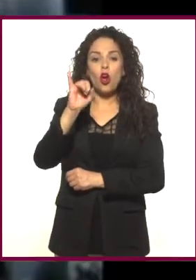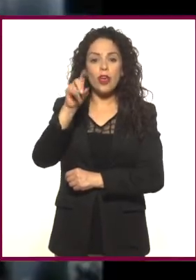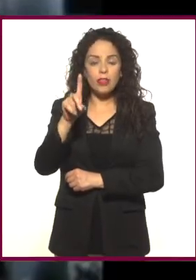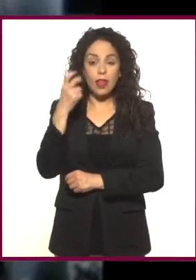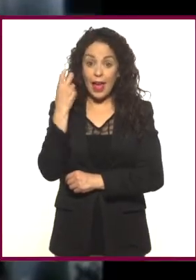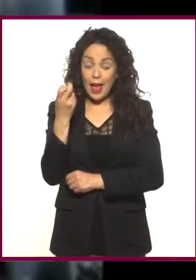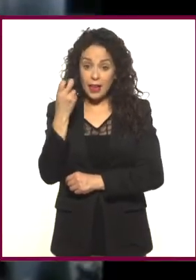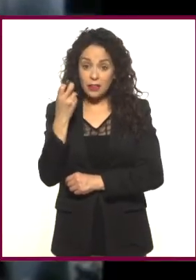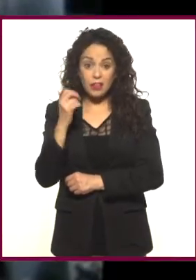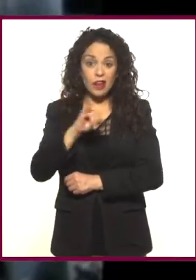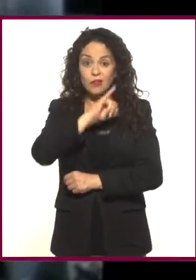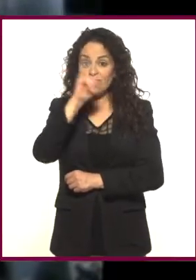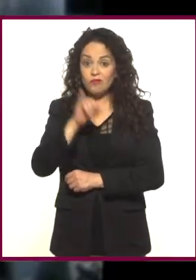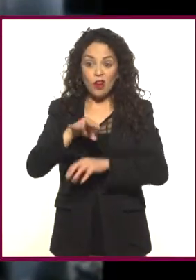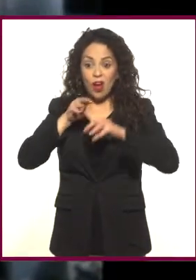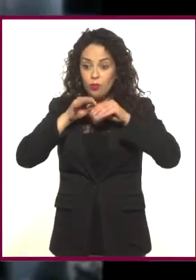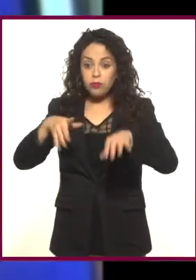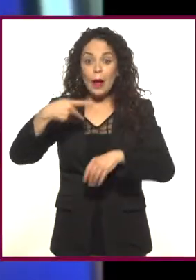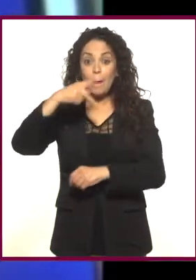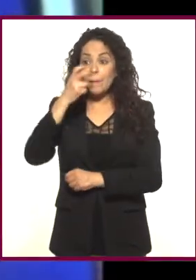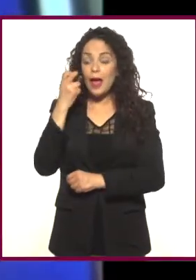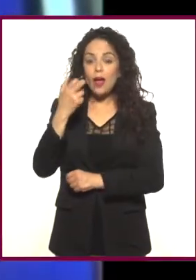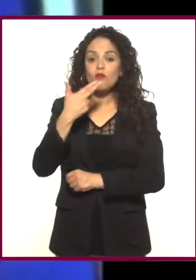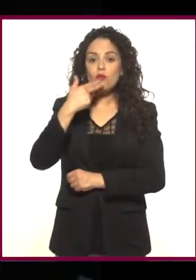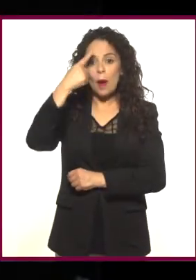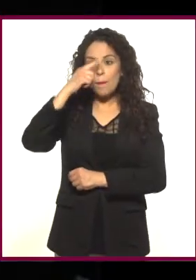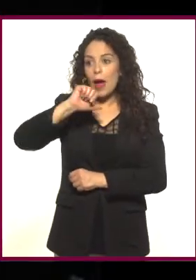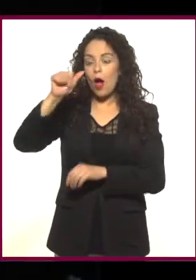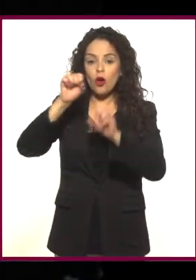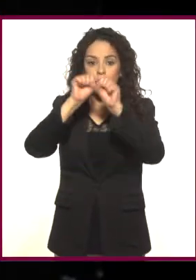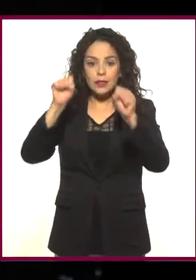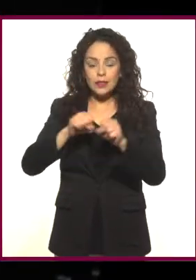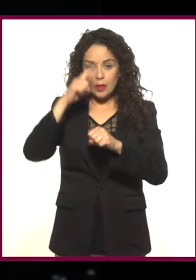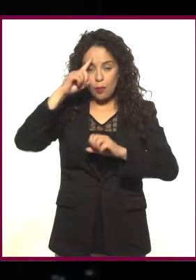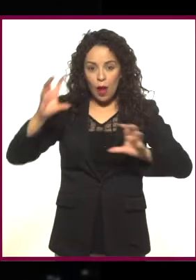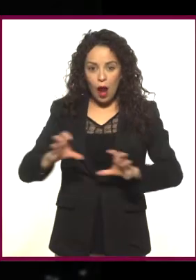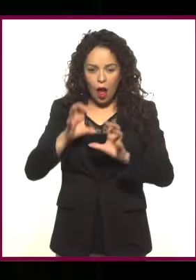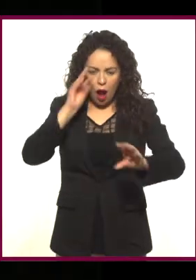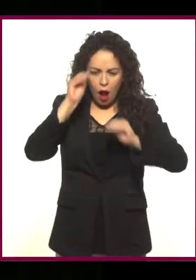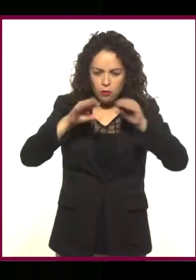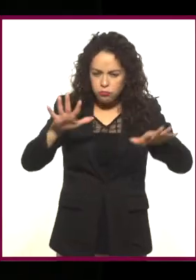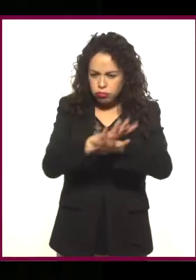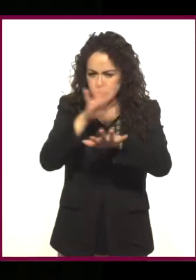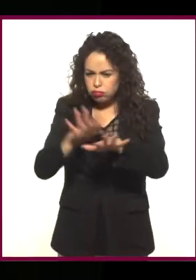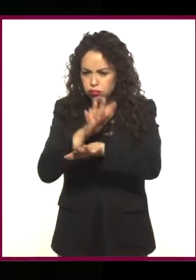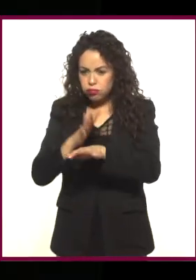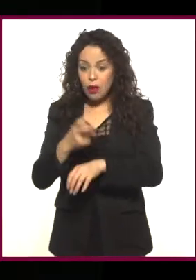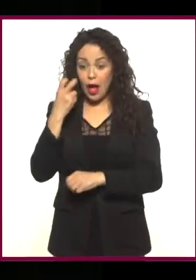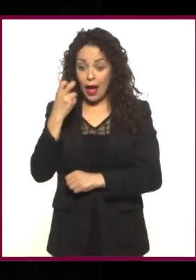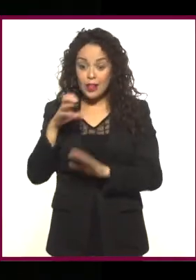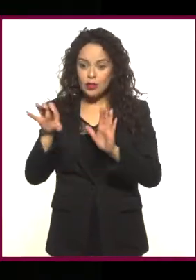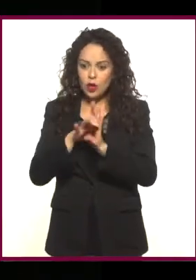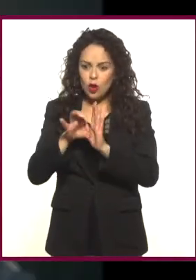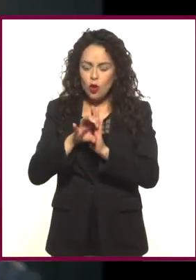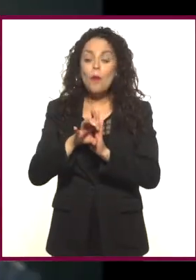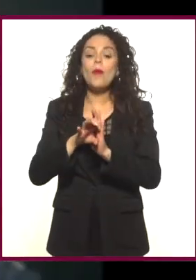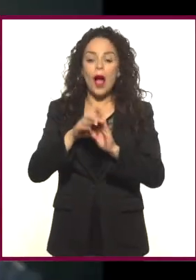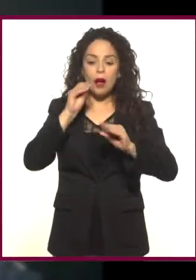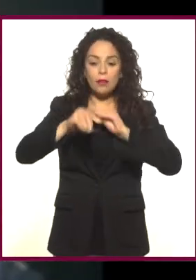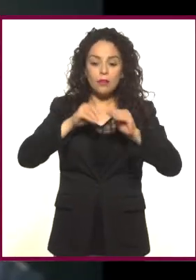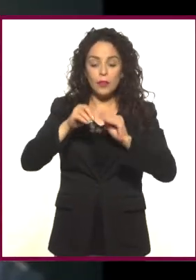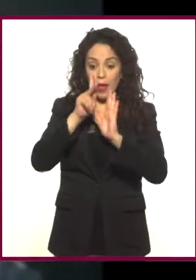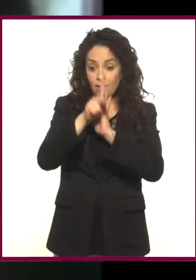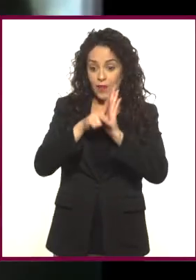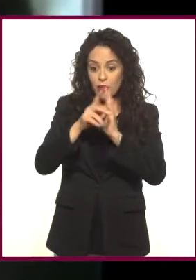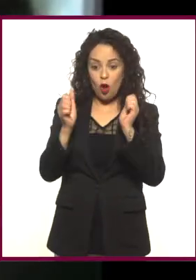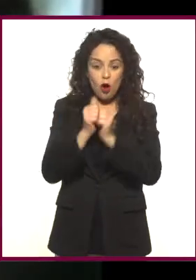Estos nunca se comercializaron, pero fueron prototipos para otros sistemas de edición por computadora que cambiarían la manera de pintar video y audio.